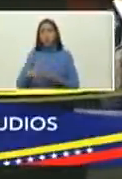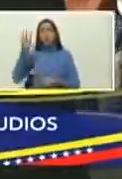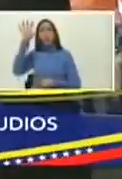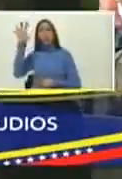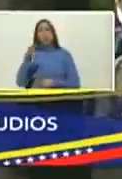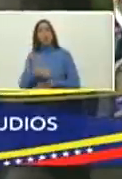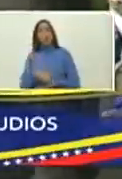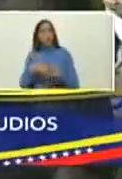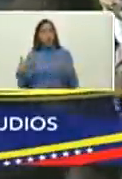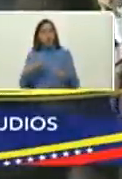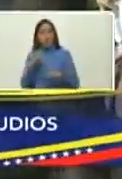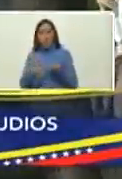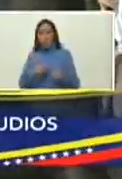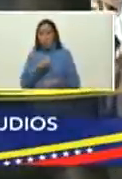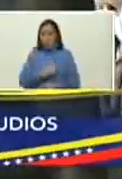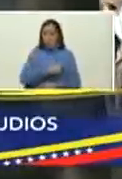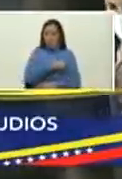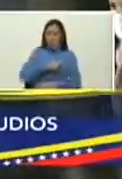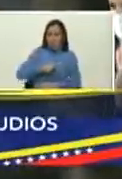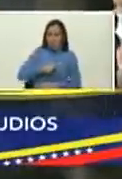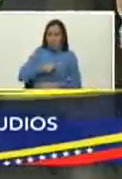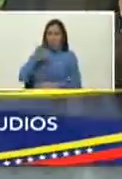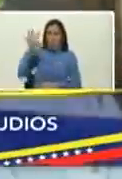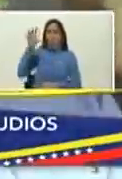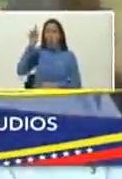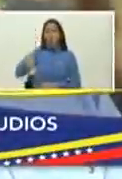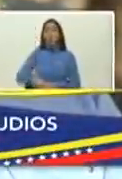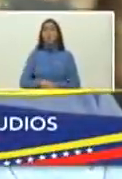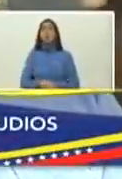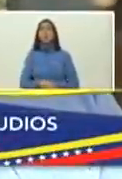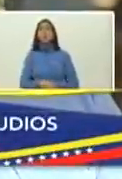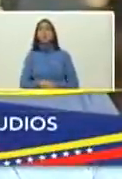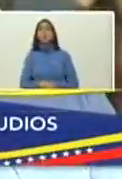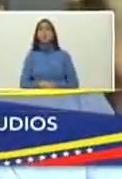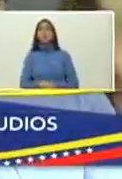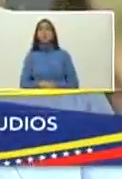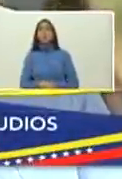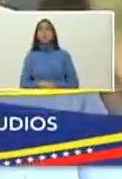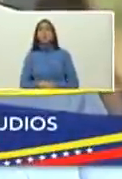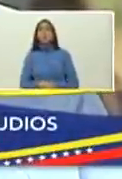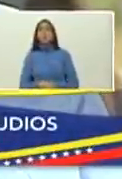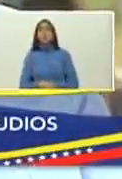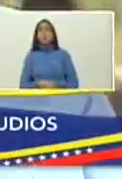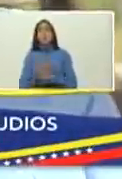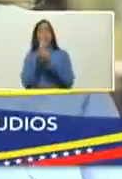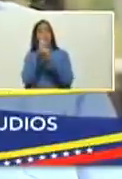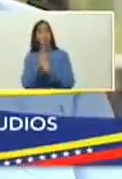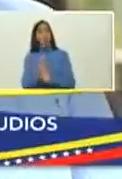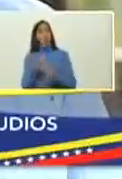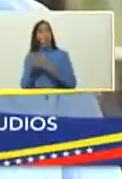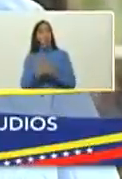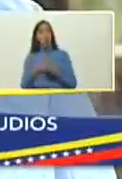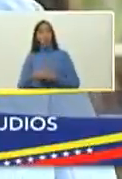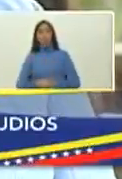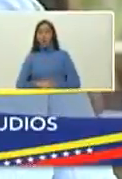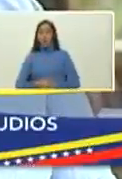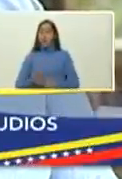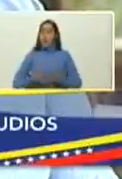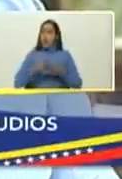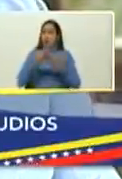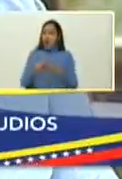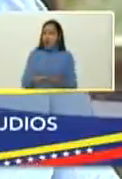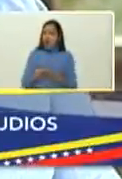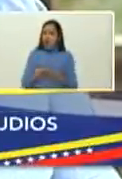Mundo de Selfies. También se tiene previsto en breves minutos la entrega del